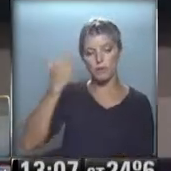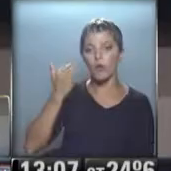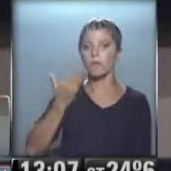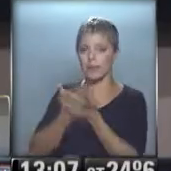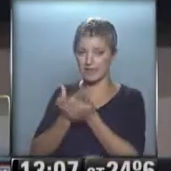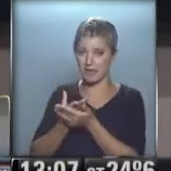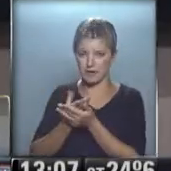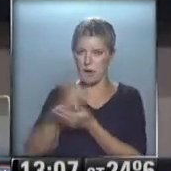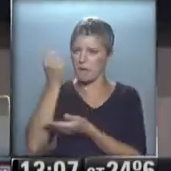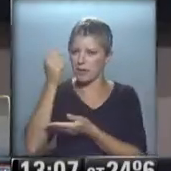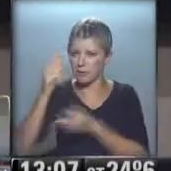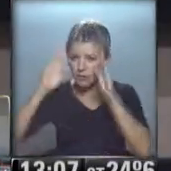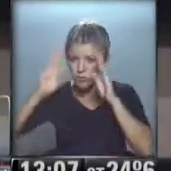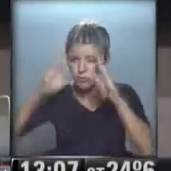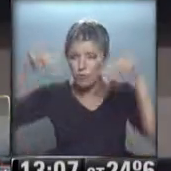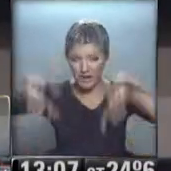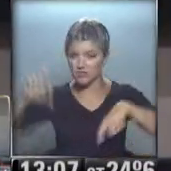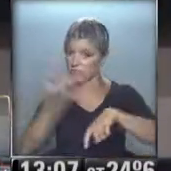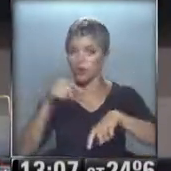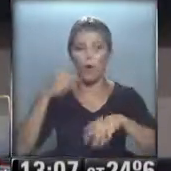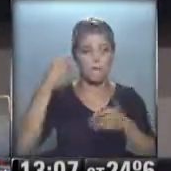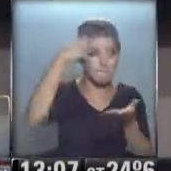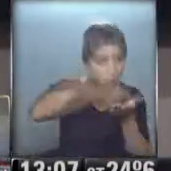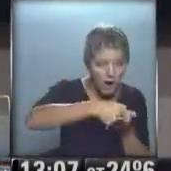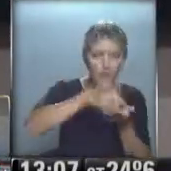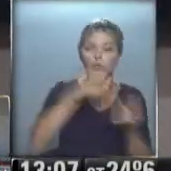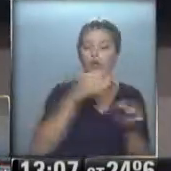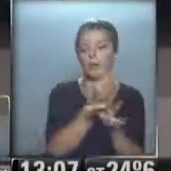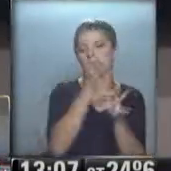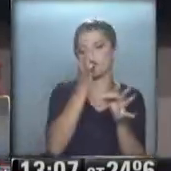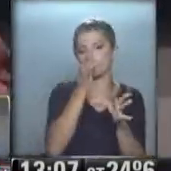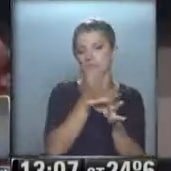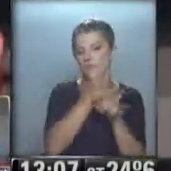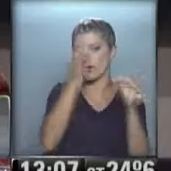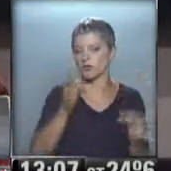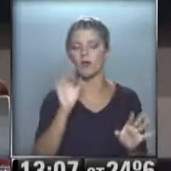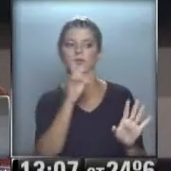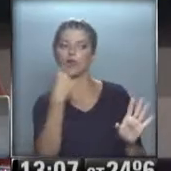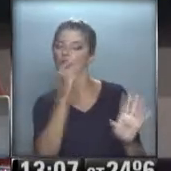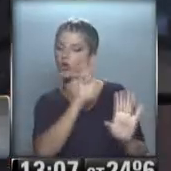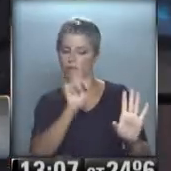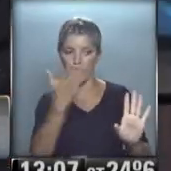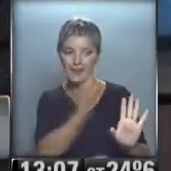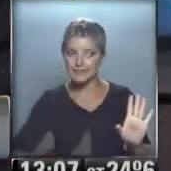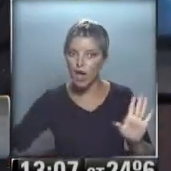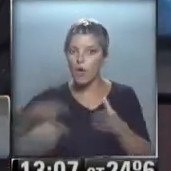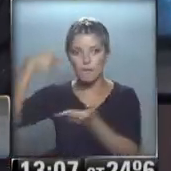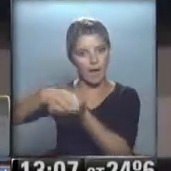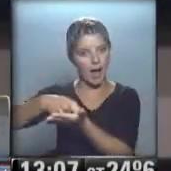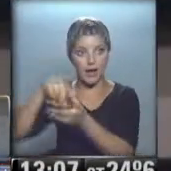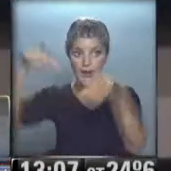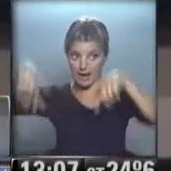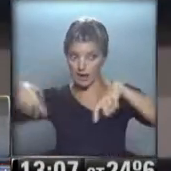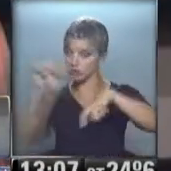plata a los estadios, más plata salud y educación y rápidamente Dilma Rousseff dijo no es el estado el que pone la plata porque es más que nada